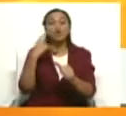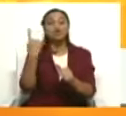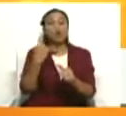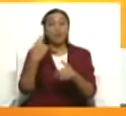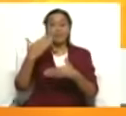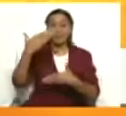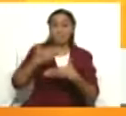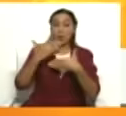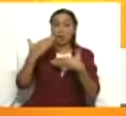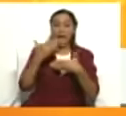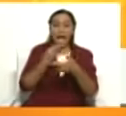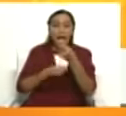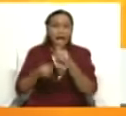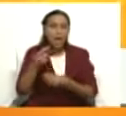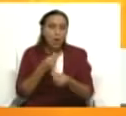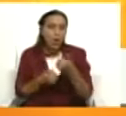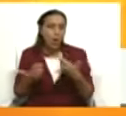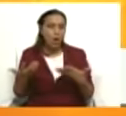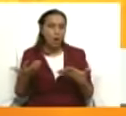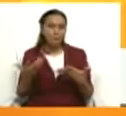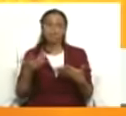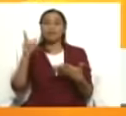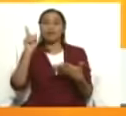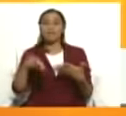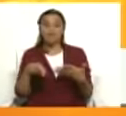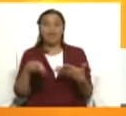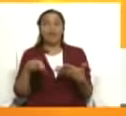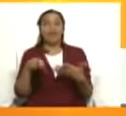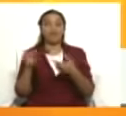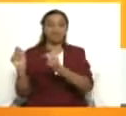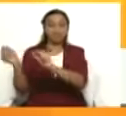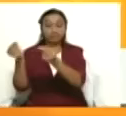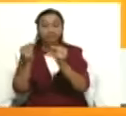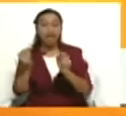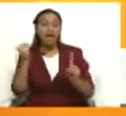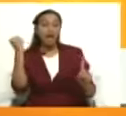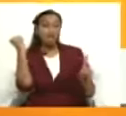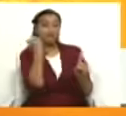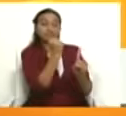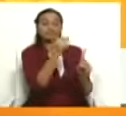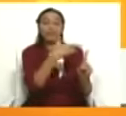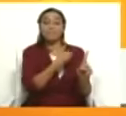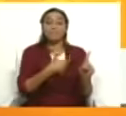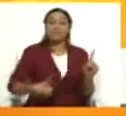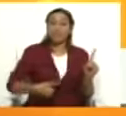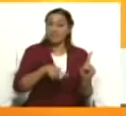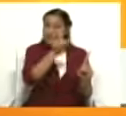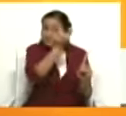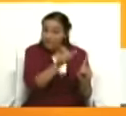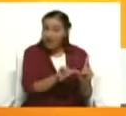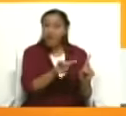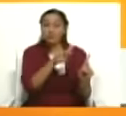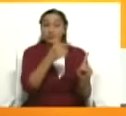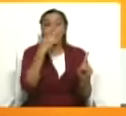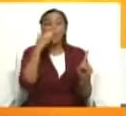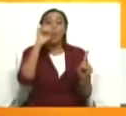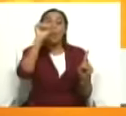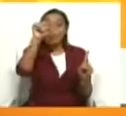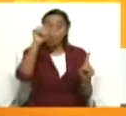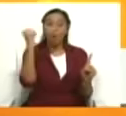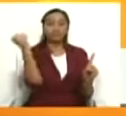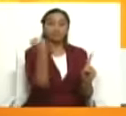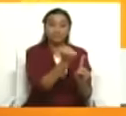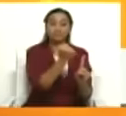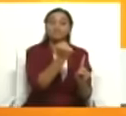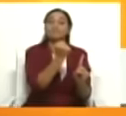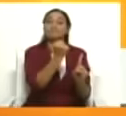agresión económica, el intento de asesinato del presidente de la república, un intento de magnicidio permanente, el